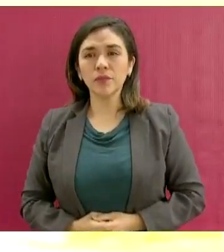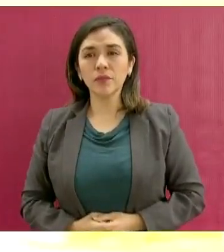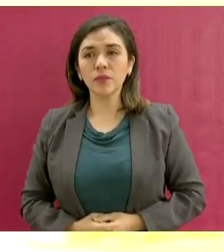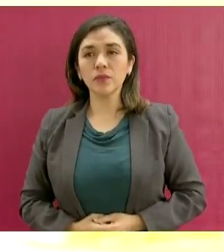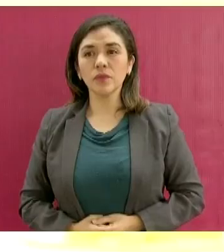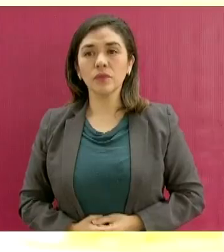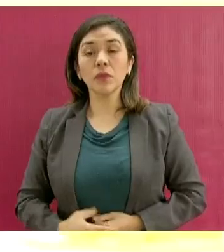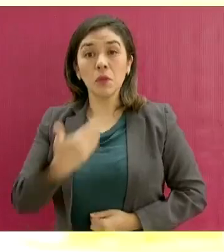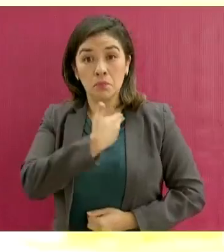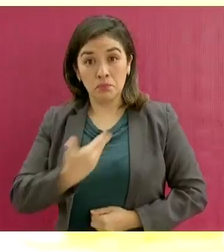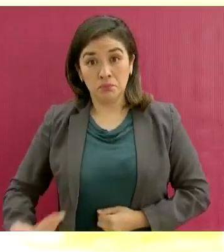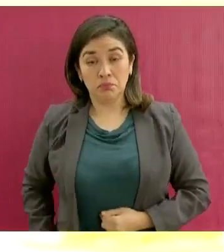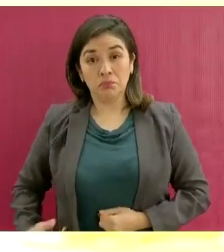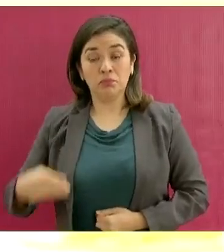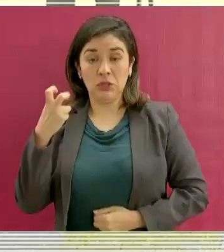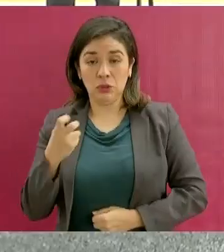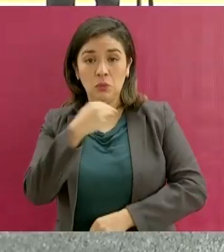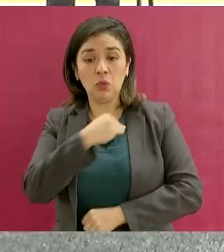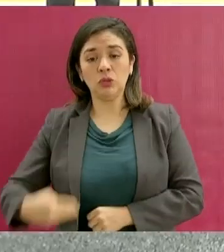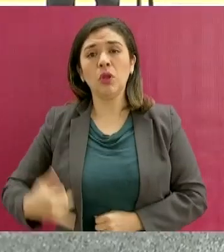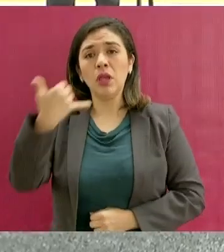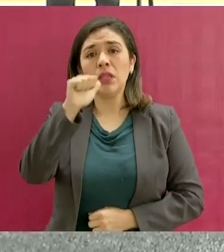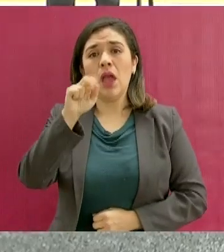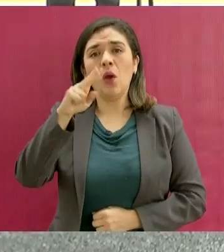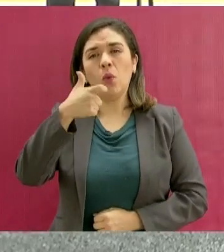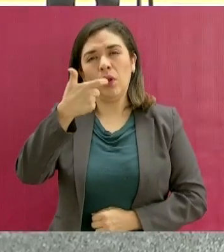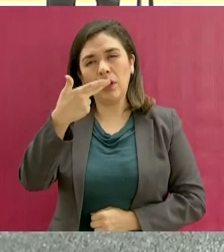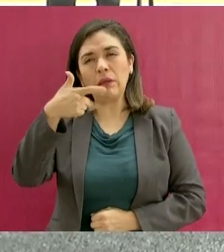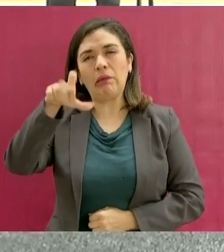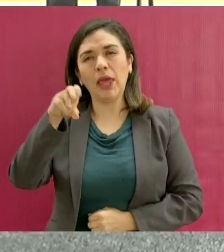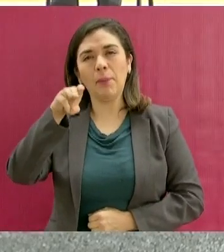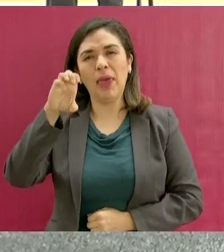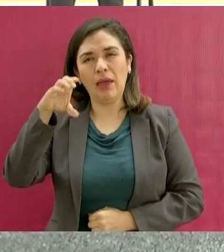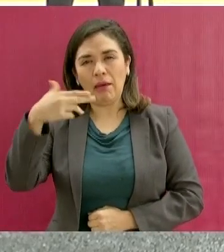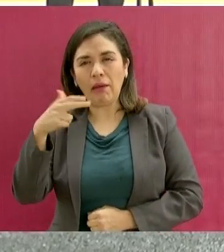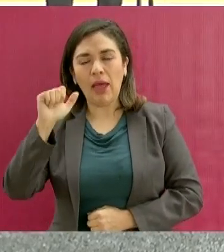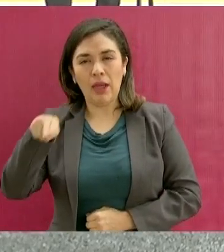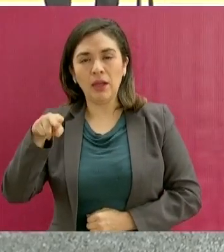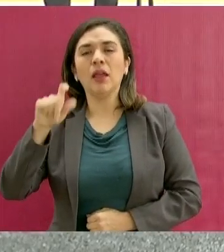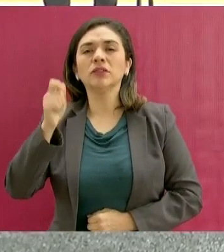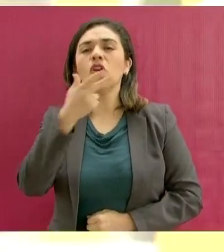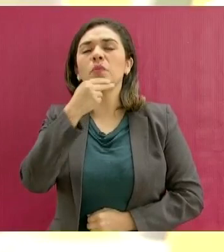El Presidente Municipal de Yauquemeca en Tlaxcala, Francisco Villarreal Cháires.